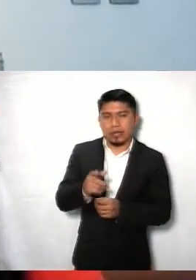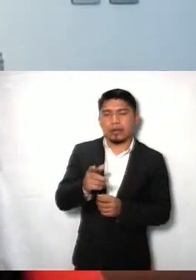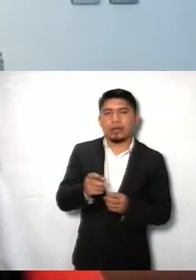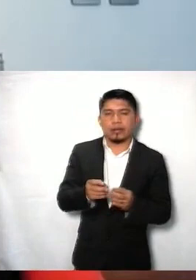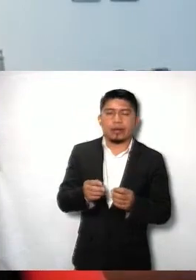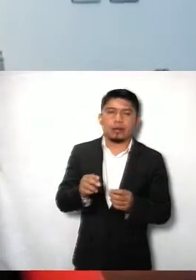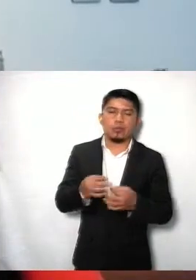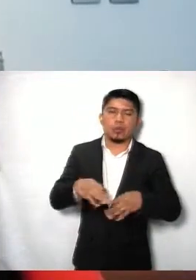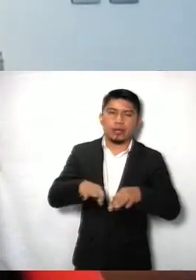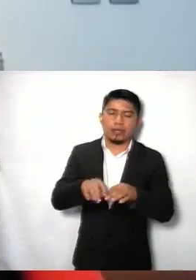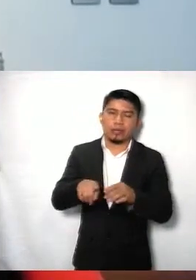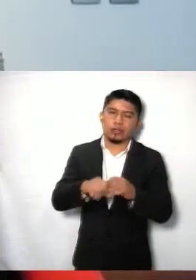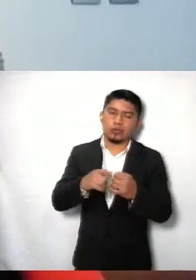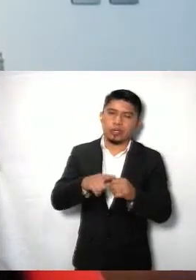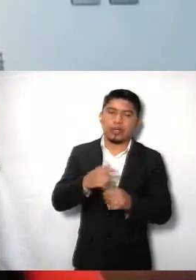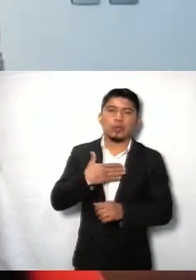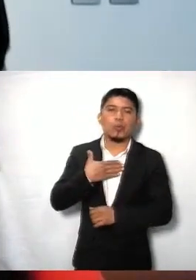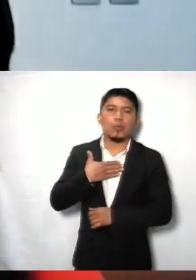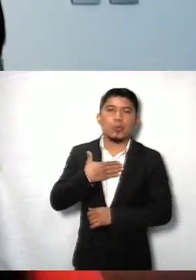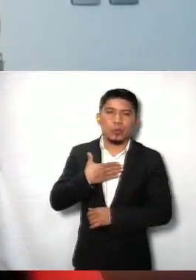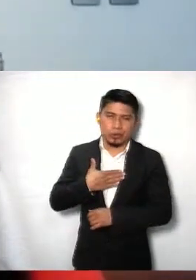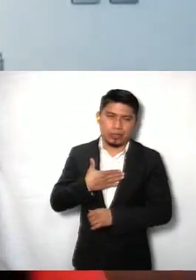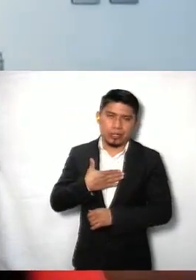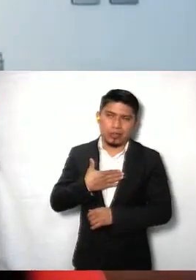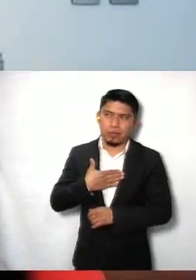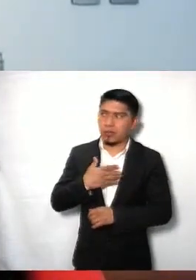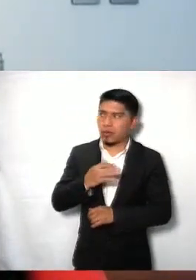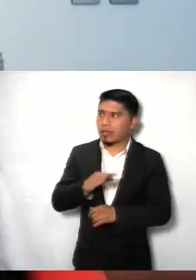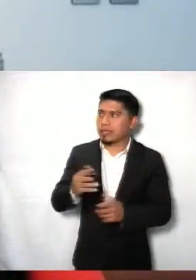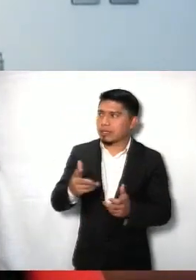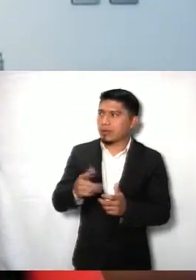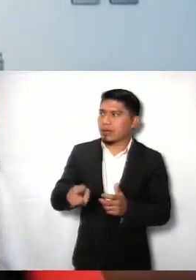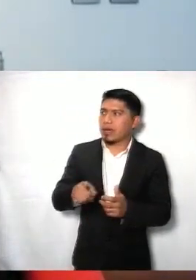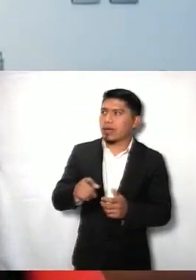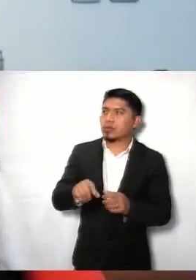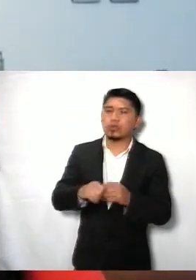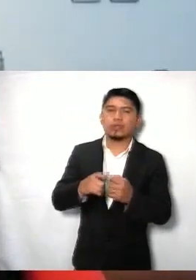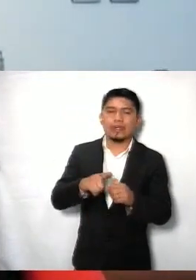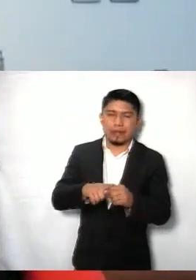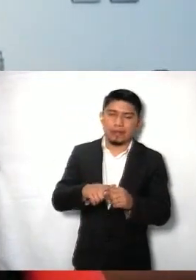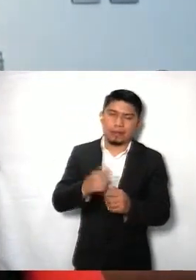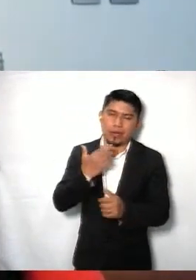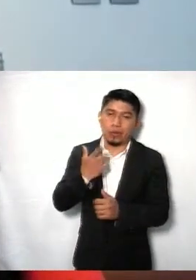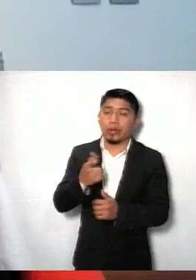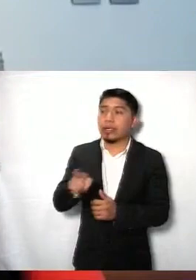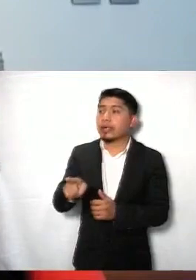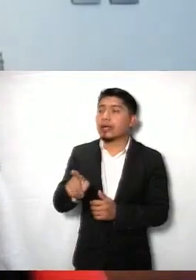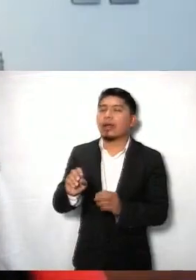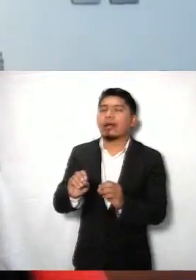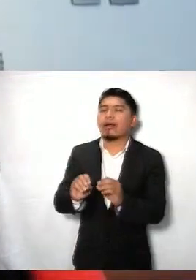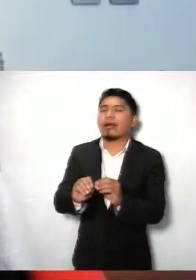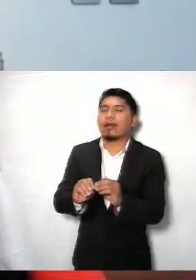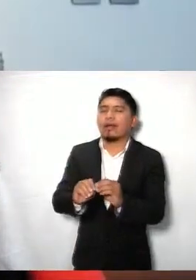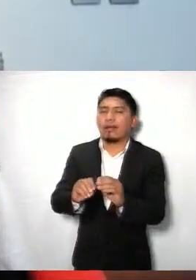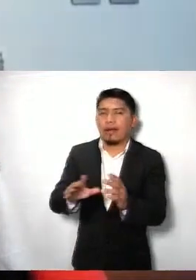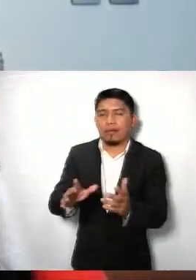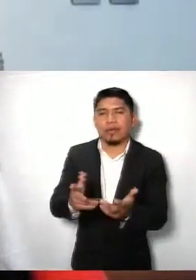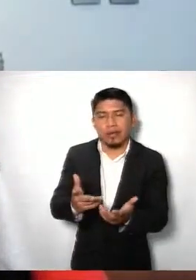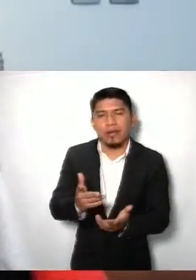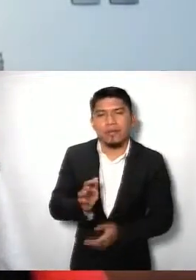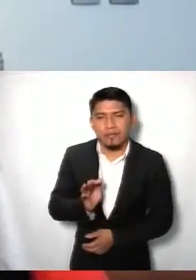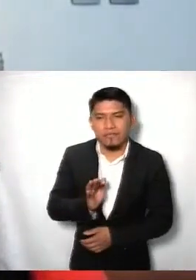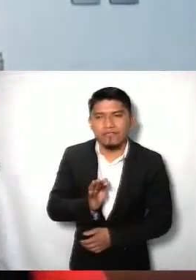tan necesarios para una sociedad más justa, para una sociedad más activa, para una sociedad más democrática. Por supuesto que celebra la presencia,